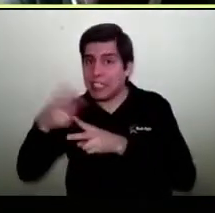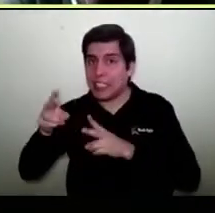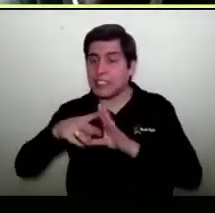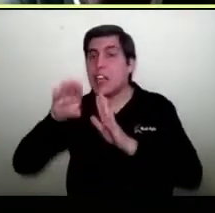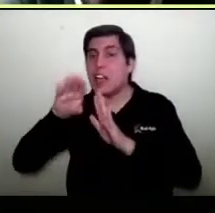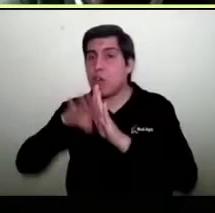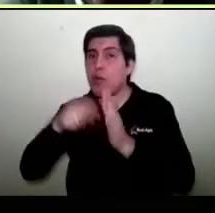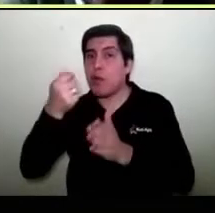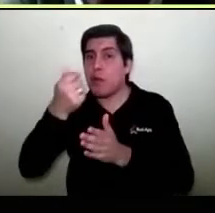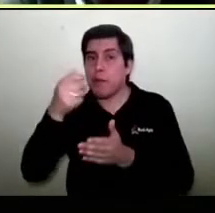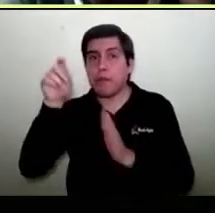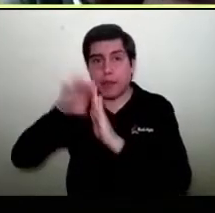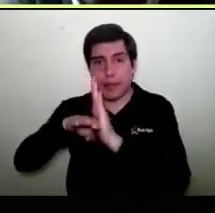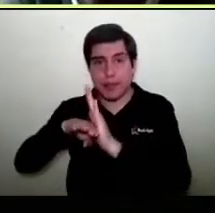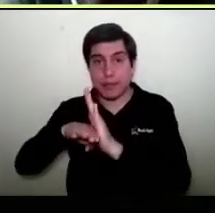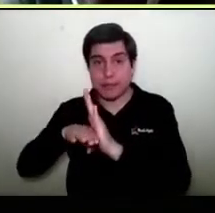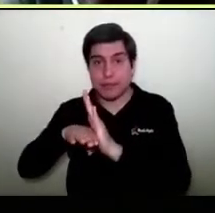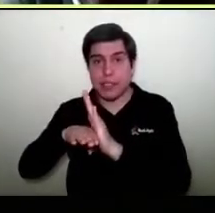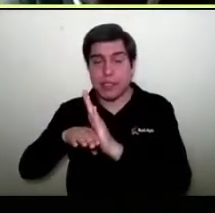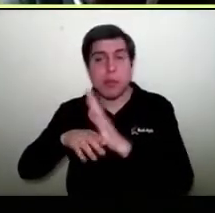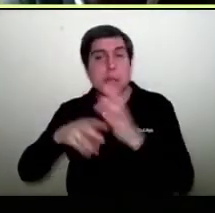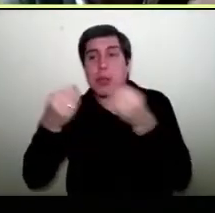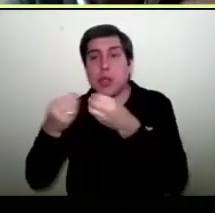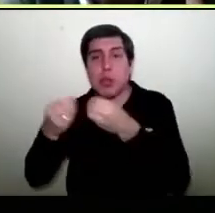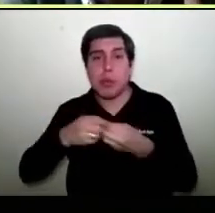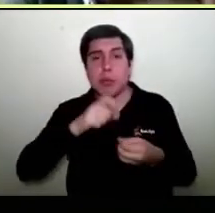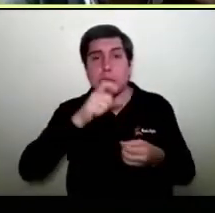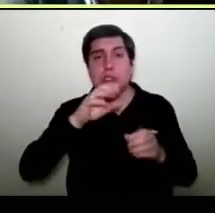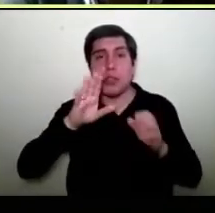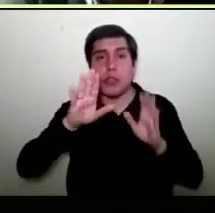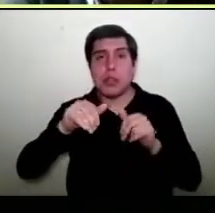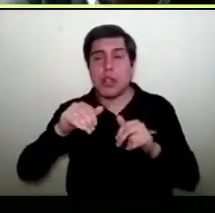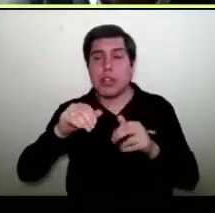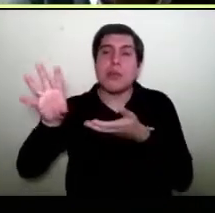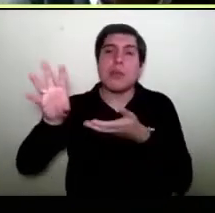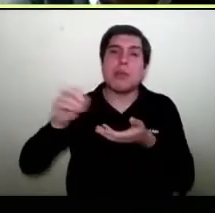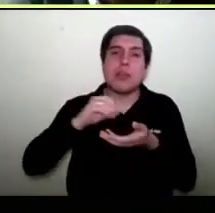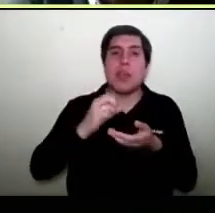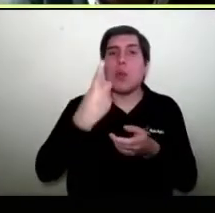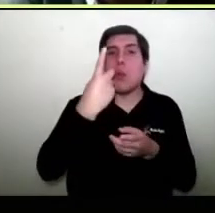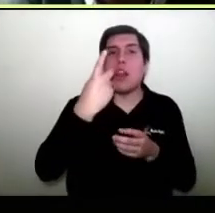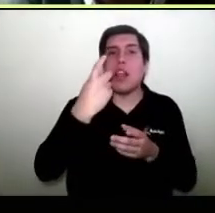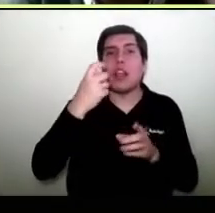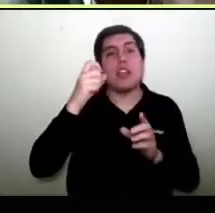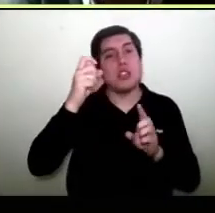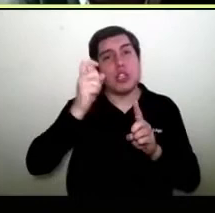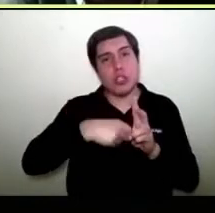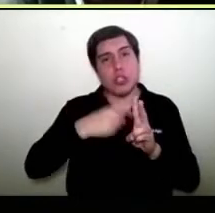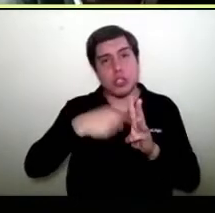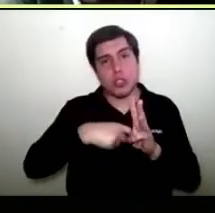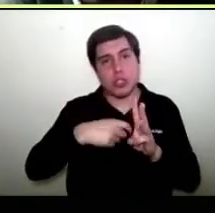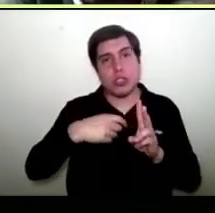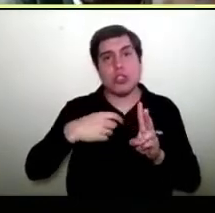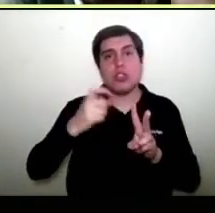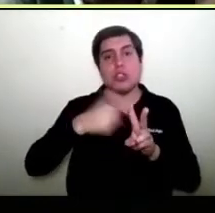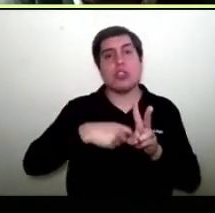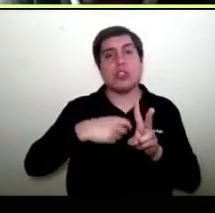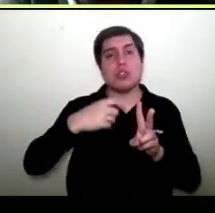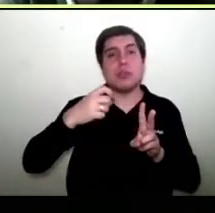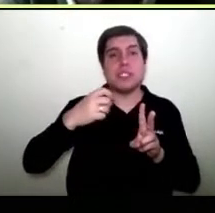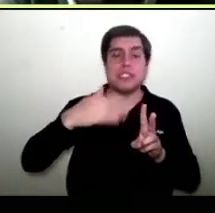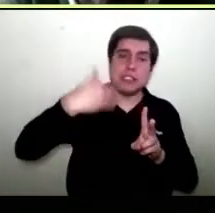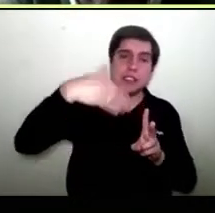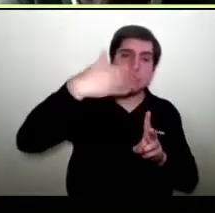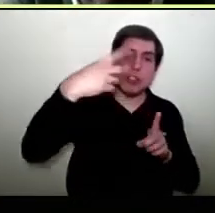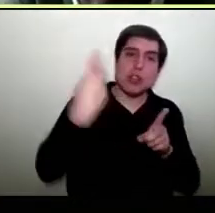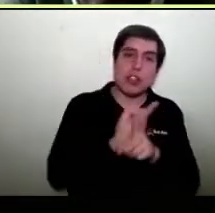hay que hacerlas, pero como hay muchos haciéndolas, puedes hacer tú una cada dos meses y eso te permite que el otro lo haga cada dos meses y